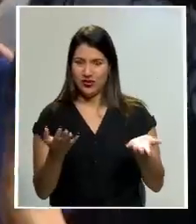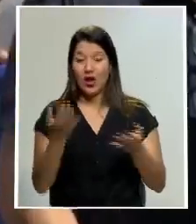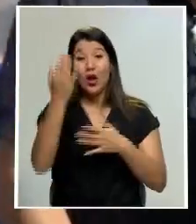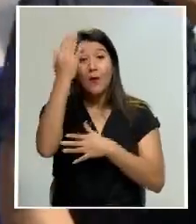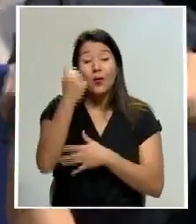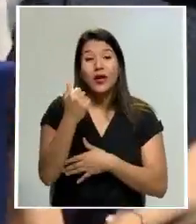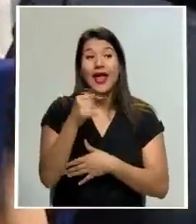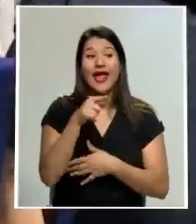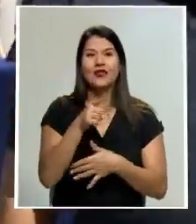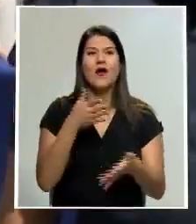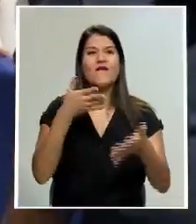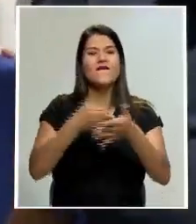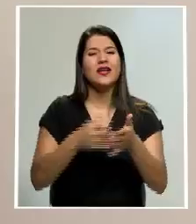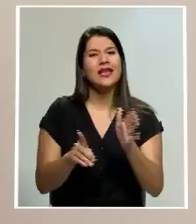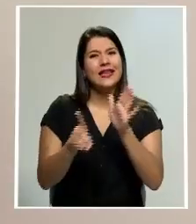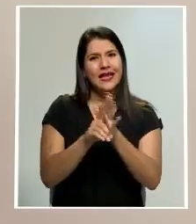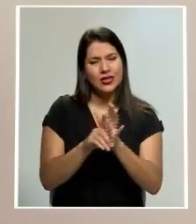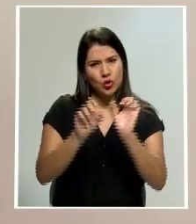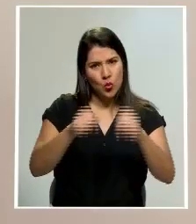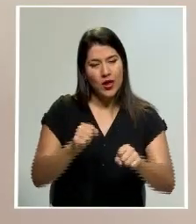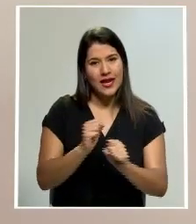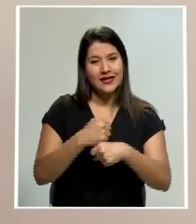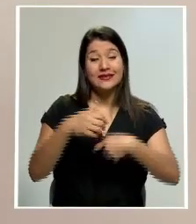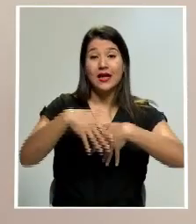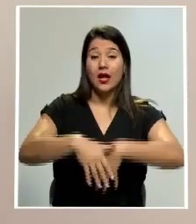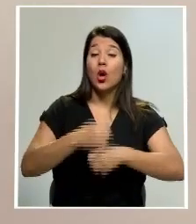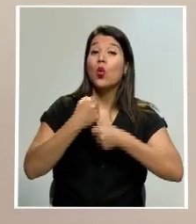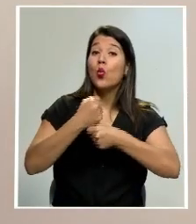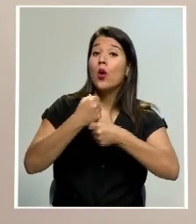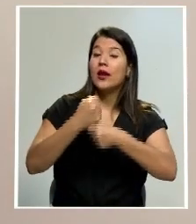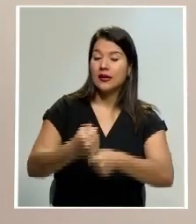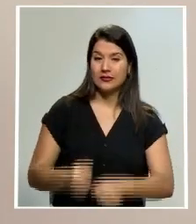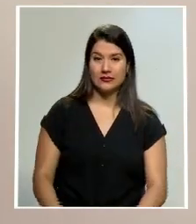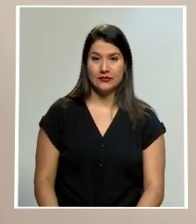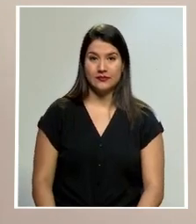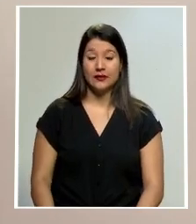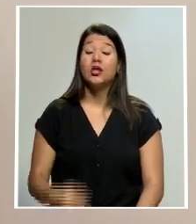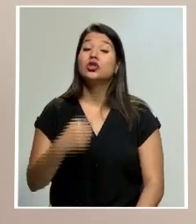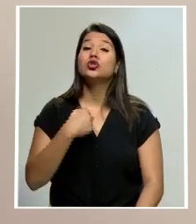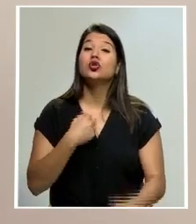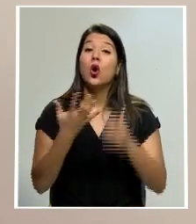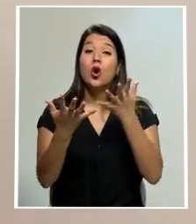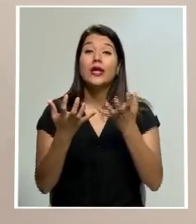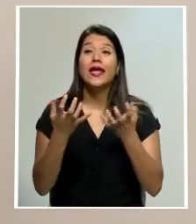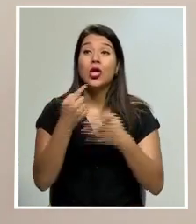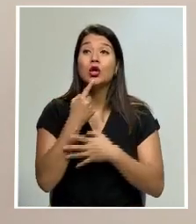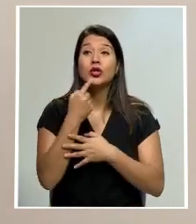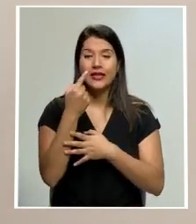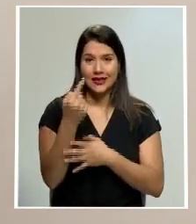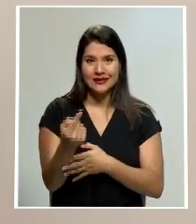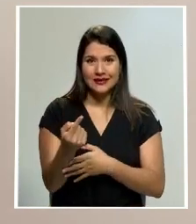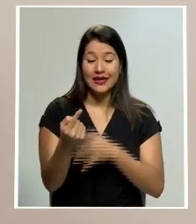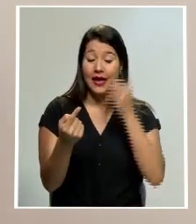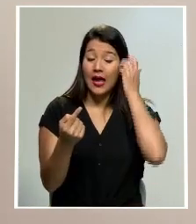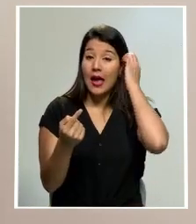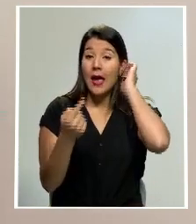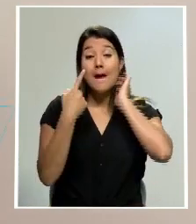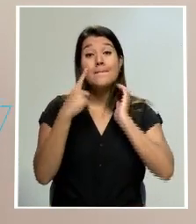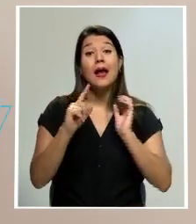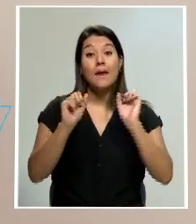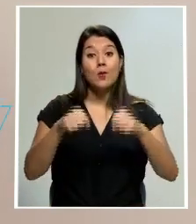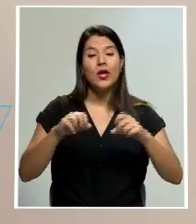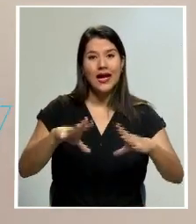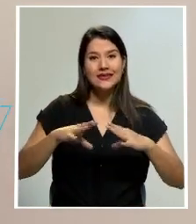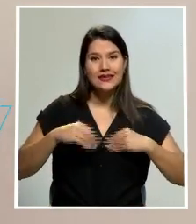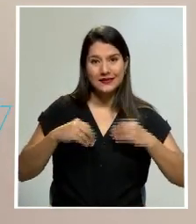viene a violentar el derecho a huelga. Hay aclarar en primer lugar que la admisibilidad de una acción para estudio